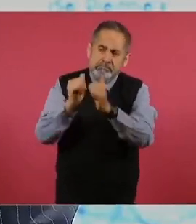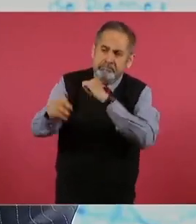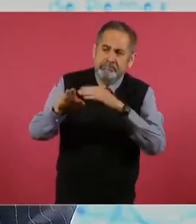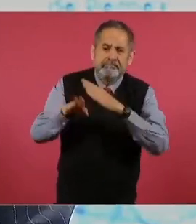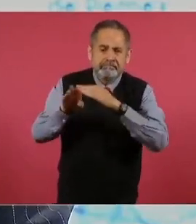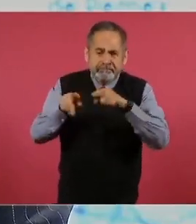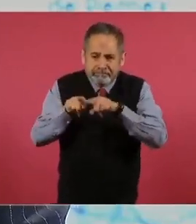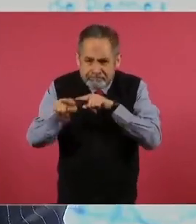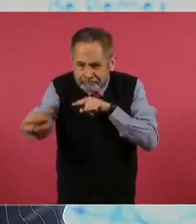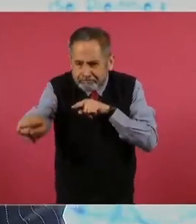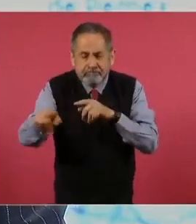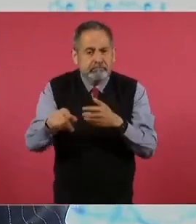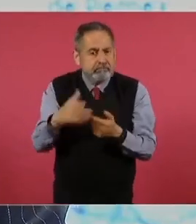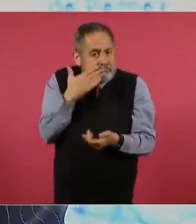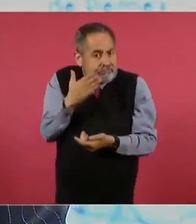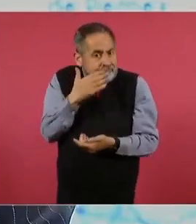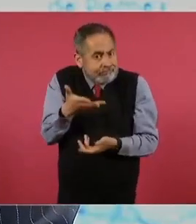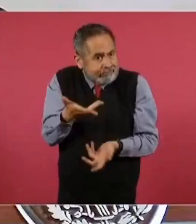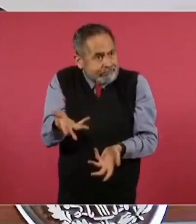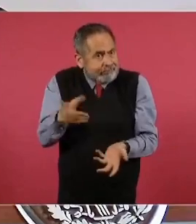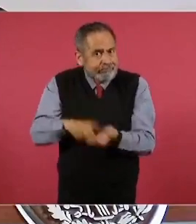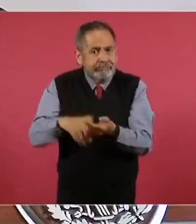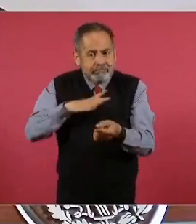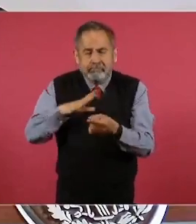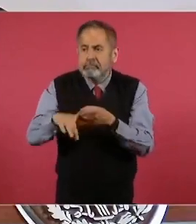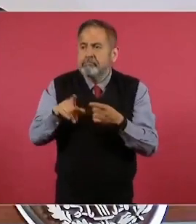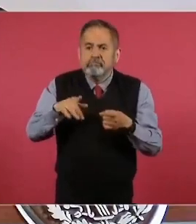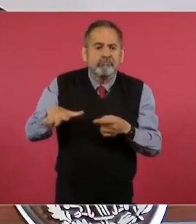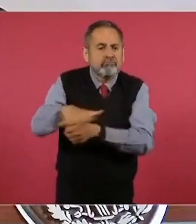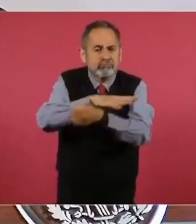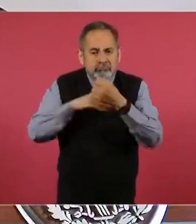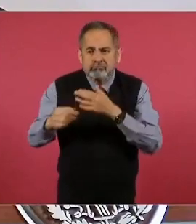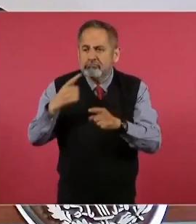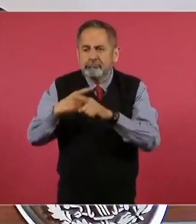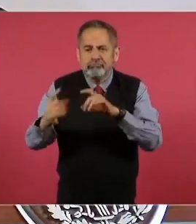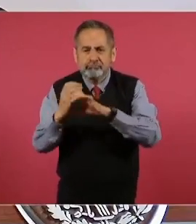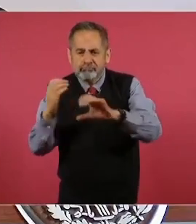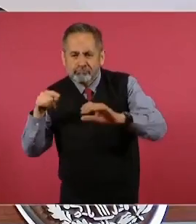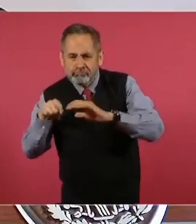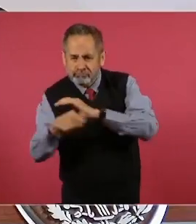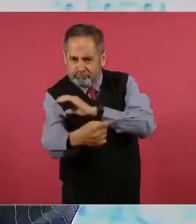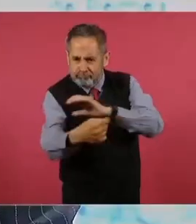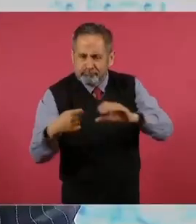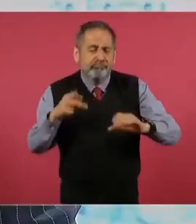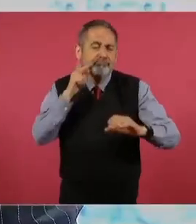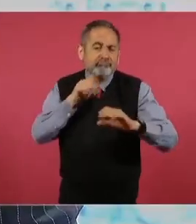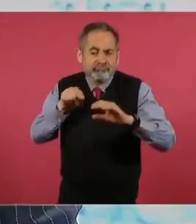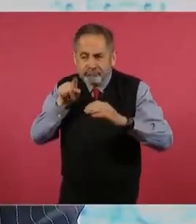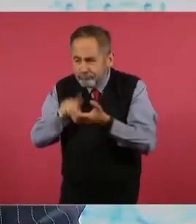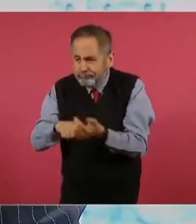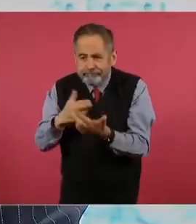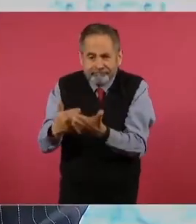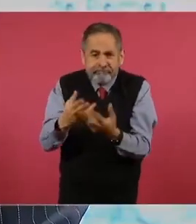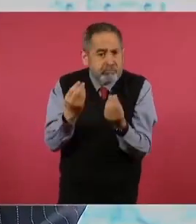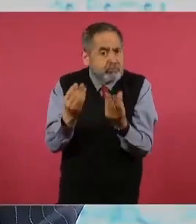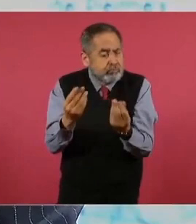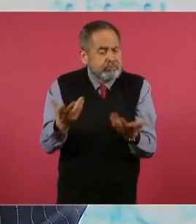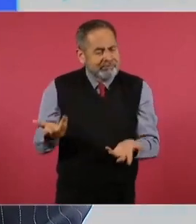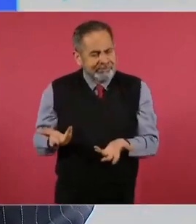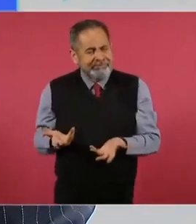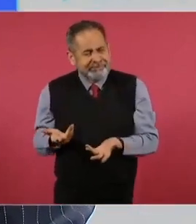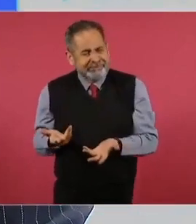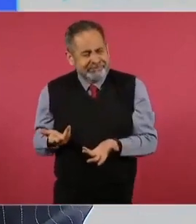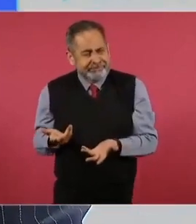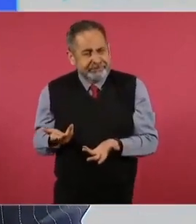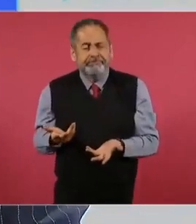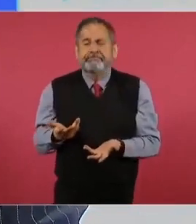y de poseer una importante infraestructura de los ductos de Pemex. Ante lo expuesto en